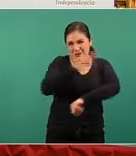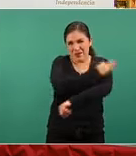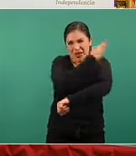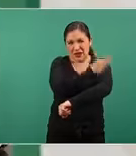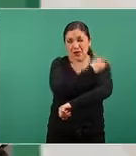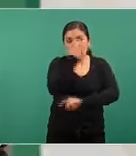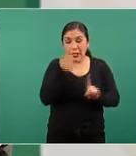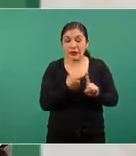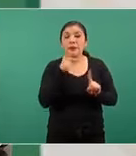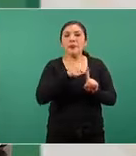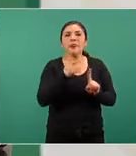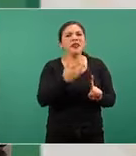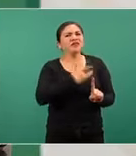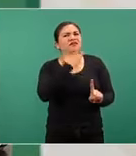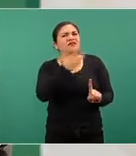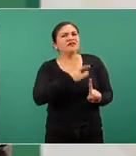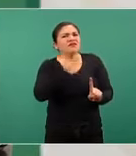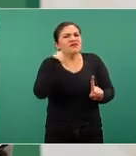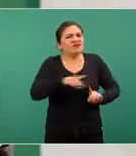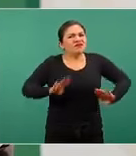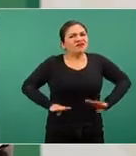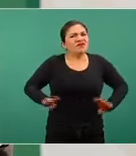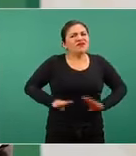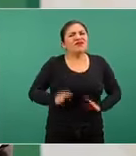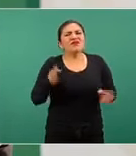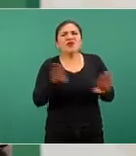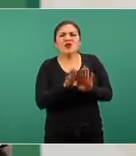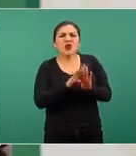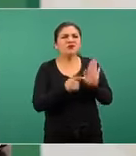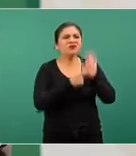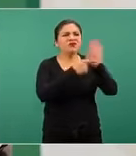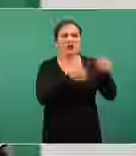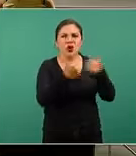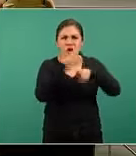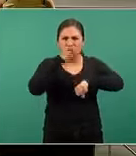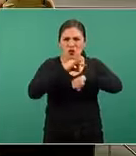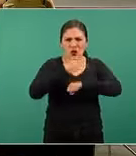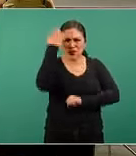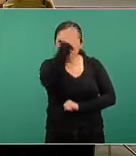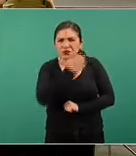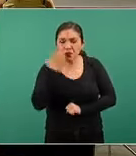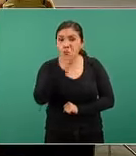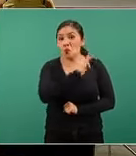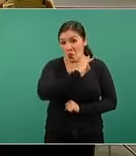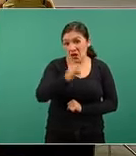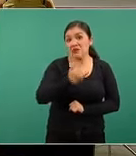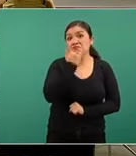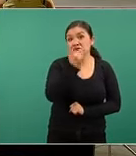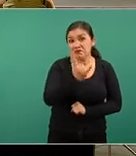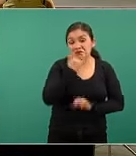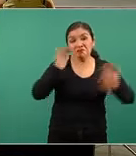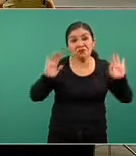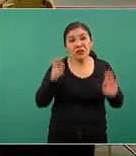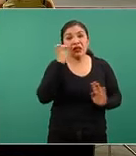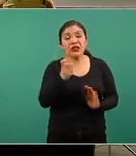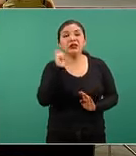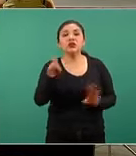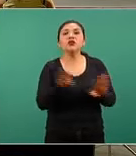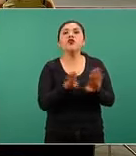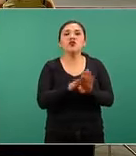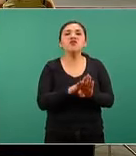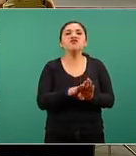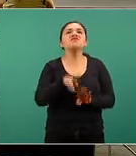digamos que las manifestaciones clínicas o lo presentado pudiera ser compatible con signos y síntomas